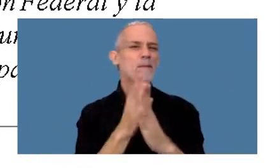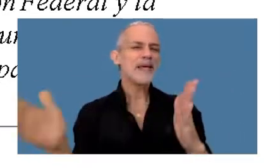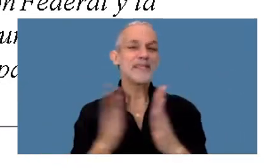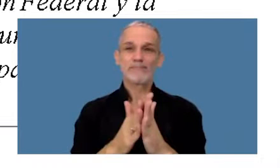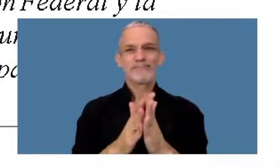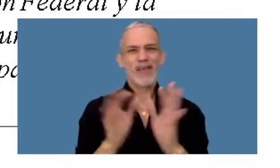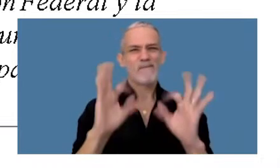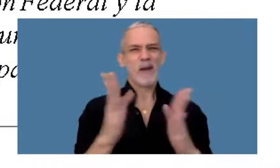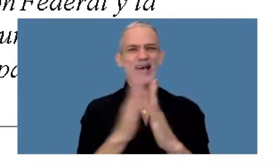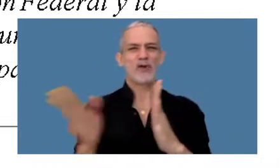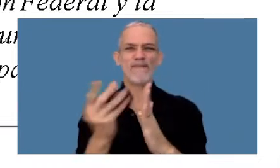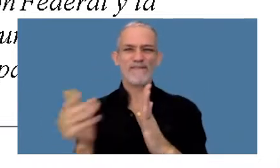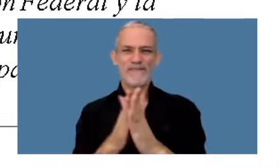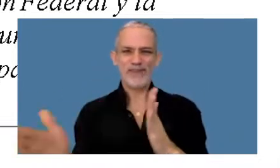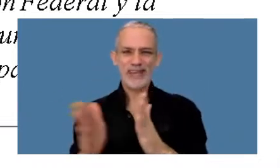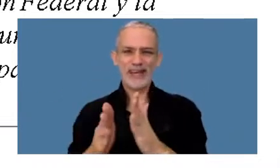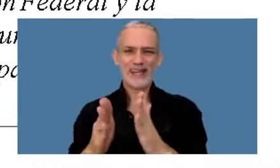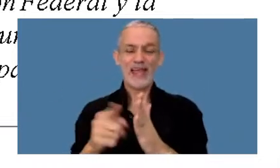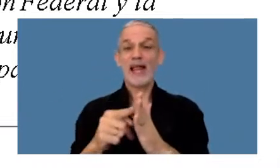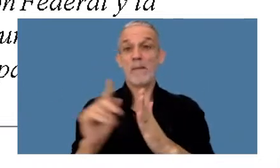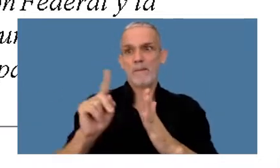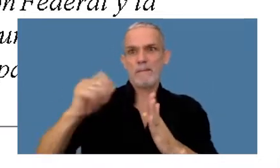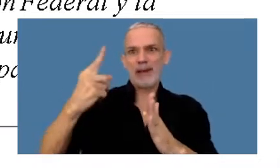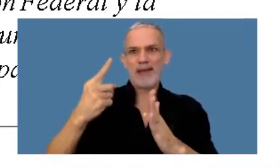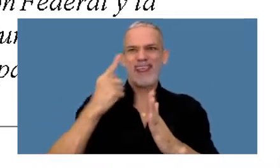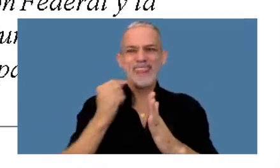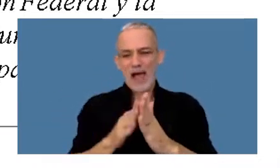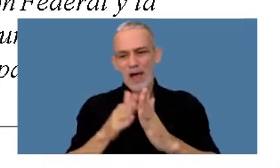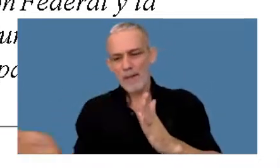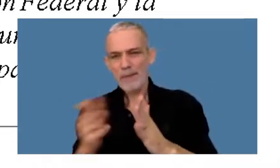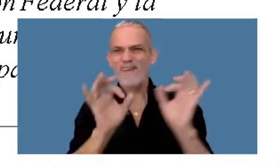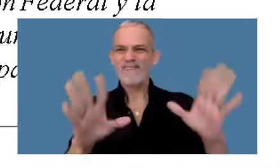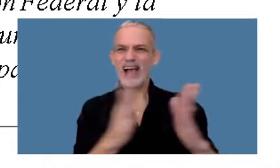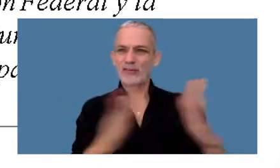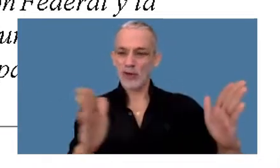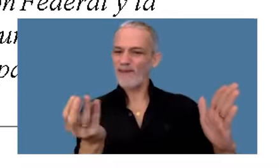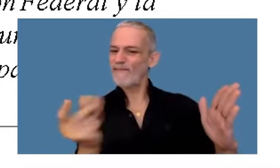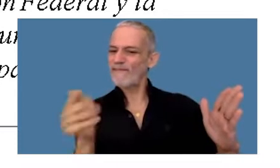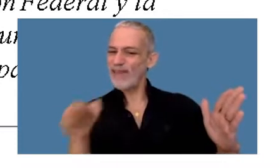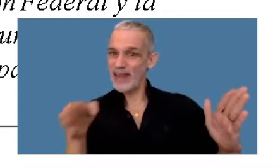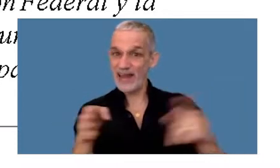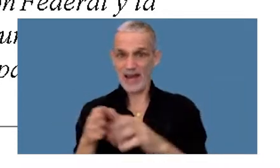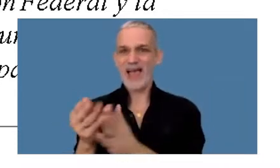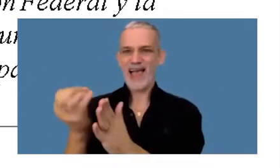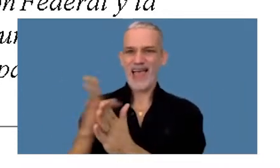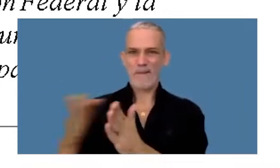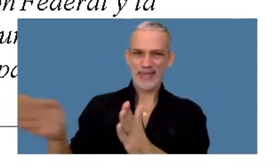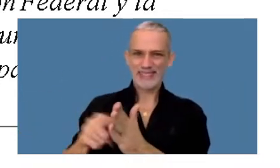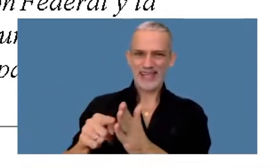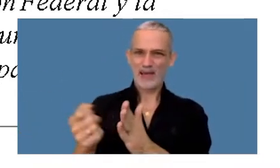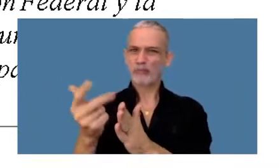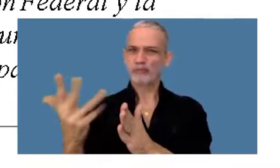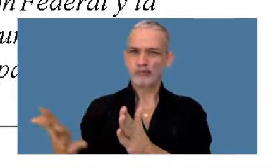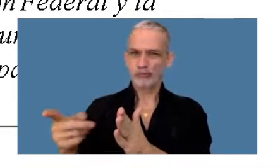la finalización, a partir del día hábil, inmediato, siguiente, al término de la feria administrativa,